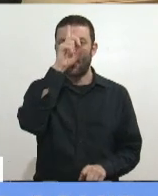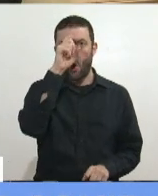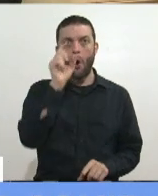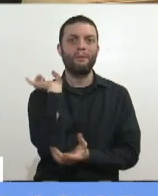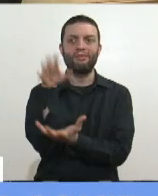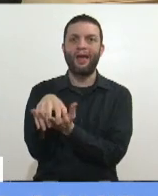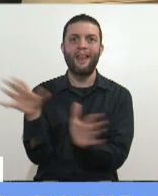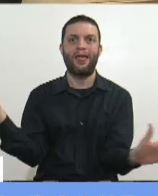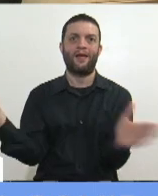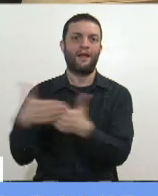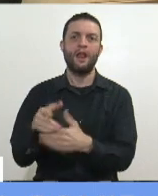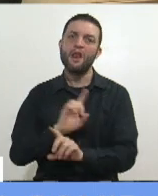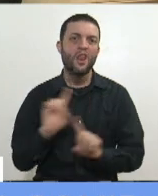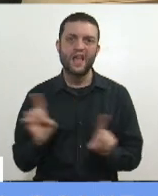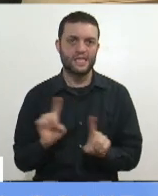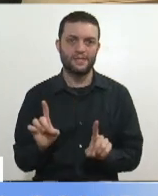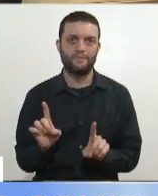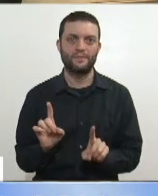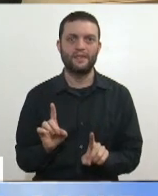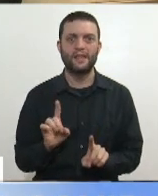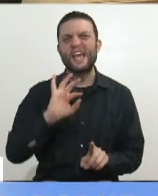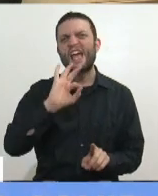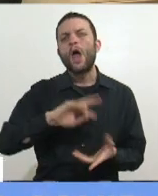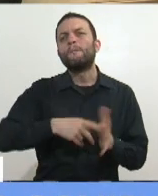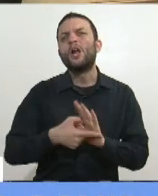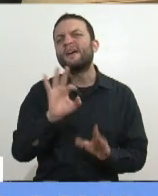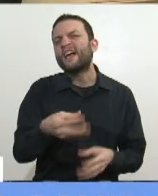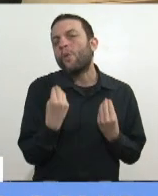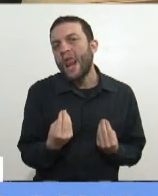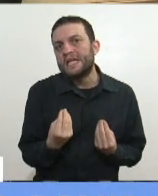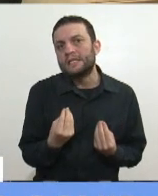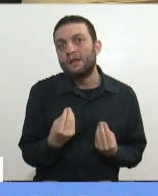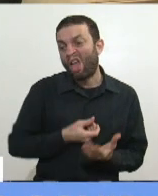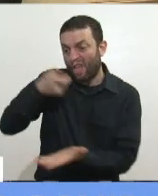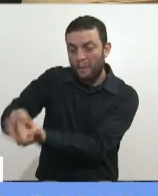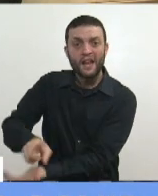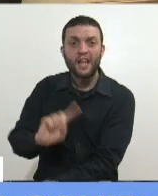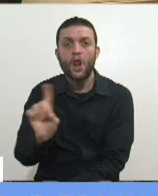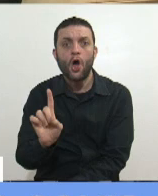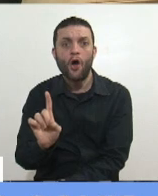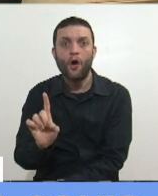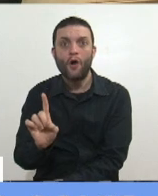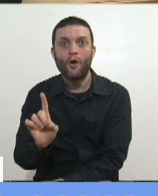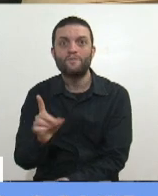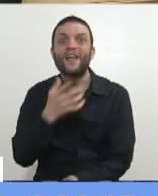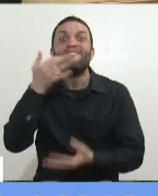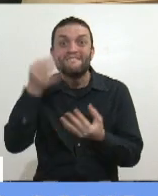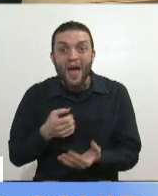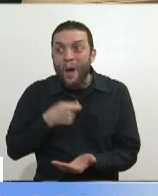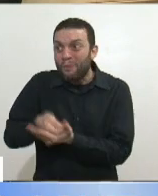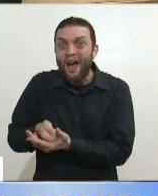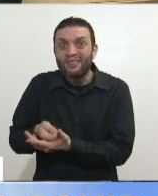Pusimos la plata en los 79 hospitales que habían dejado destruidos